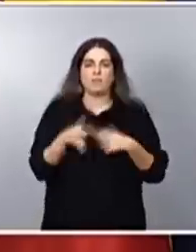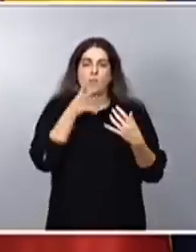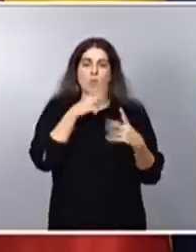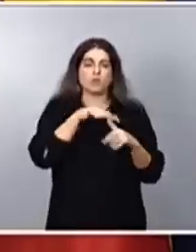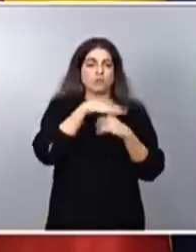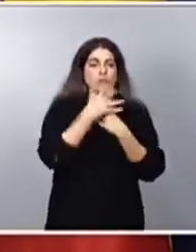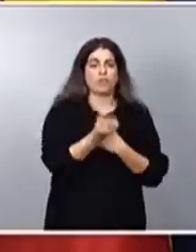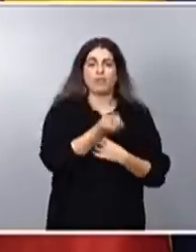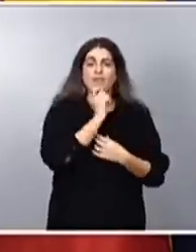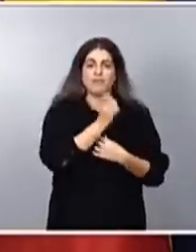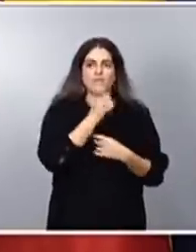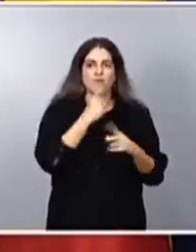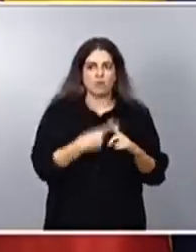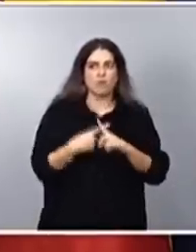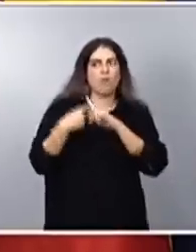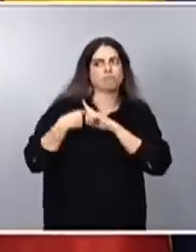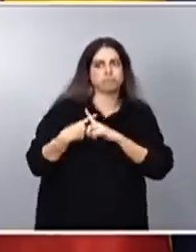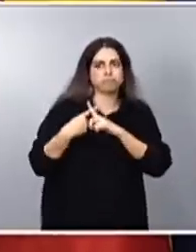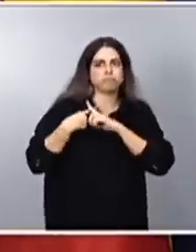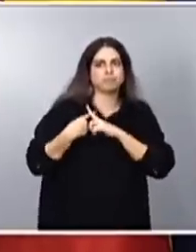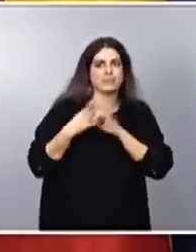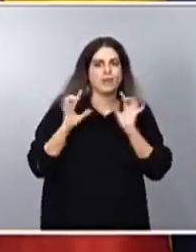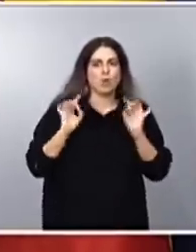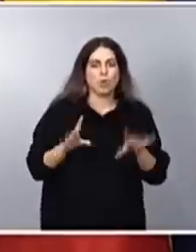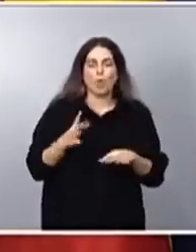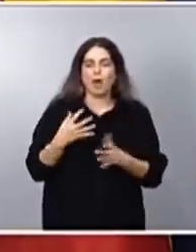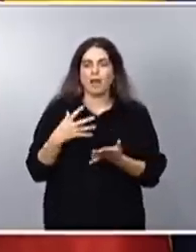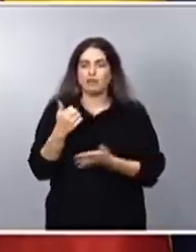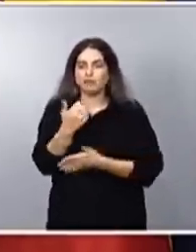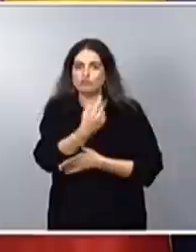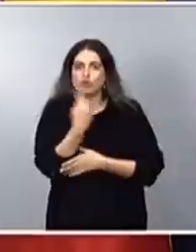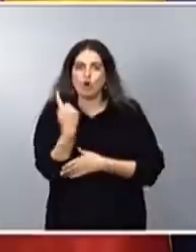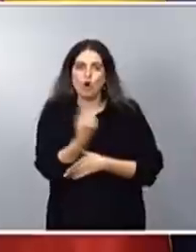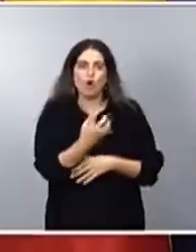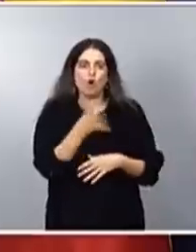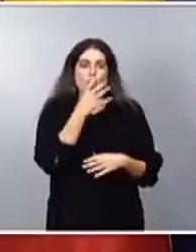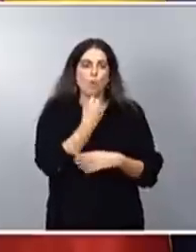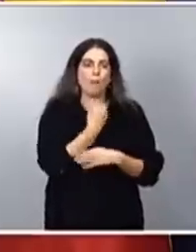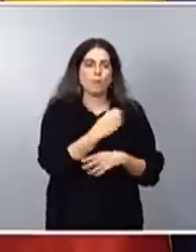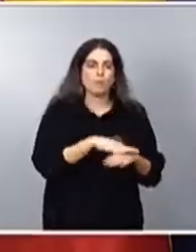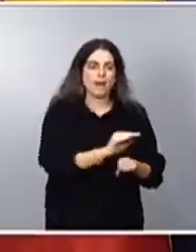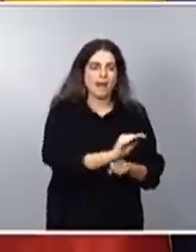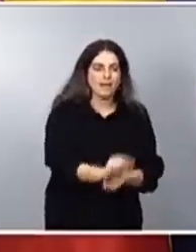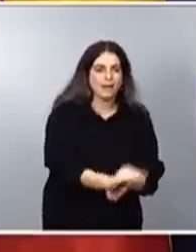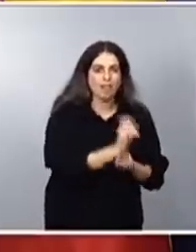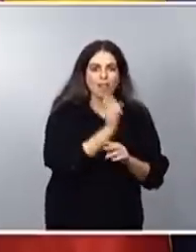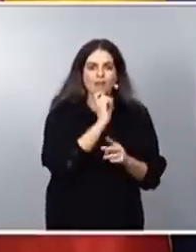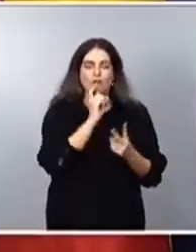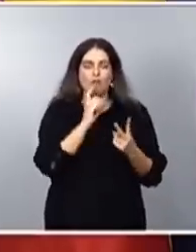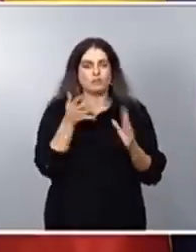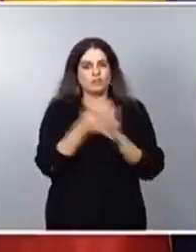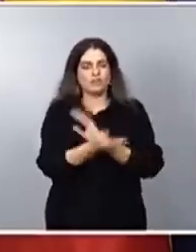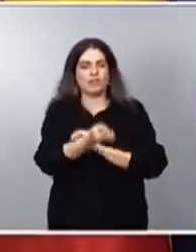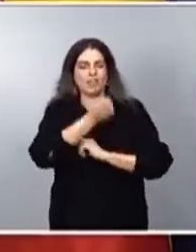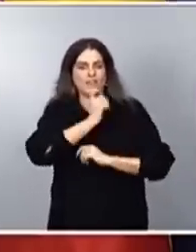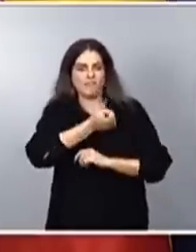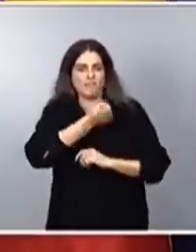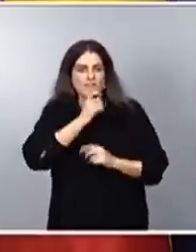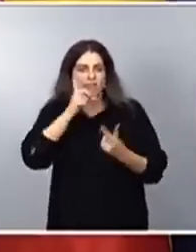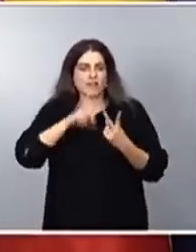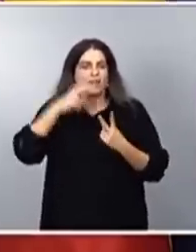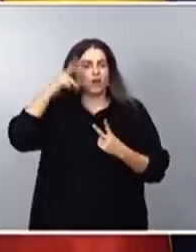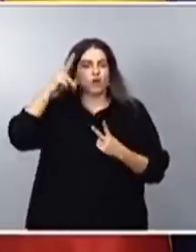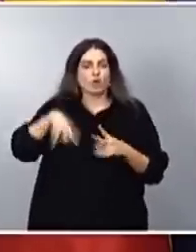en solitario, como es la conciliación, como es el apoyo a la crianza, como es el reconocimiento público a todas las formas de ser familia